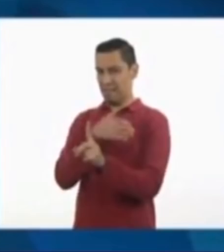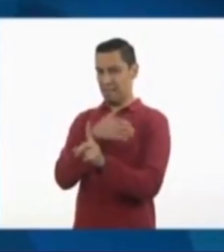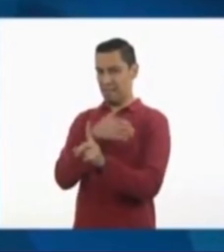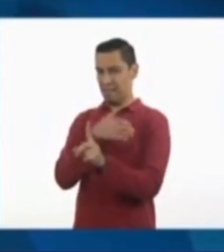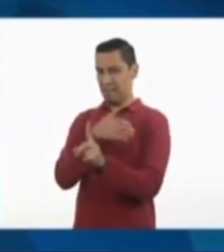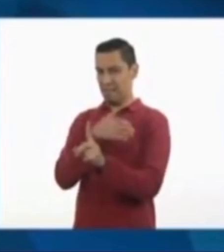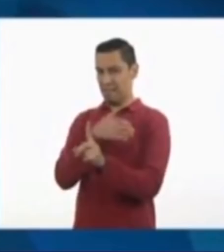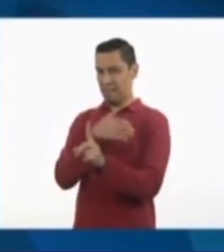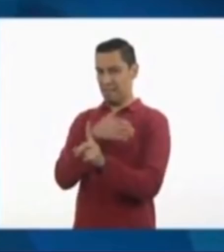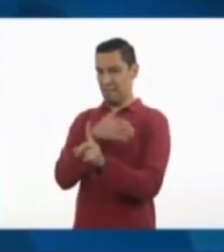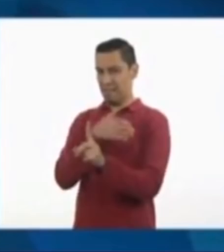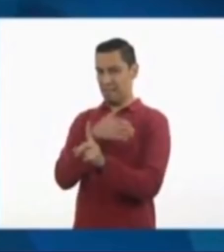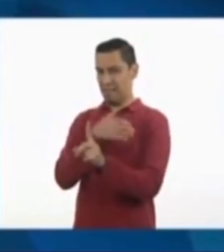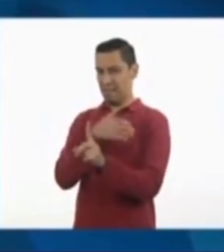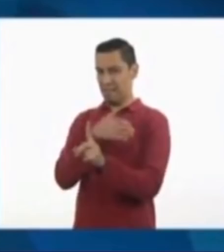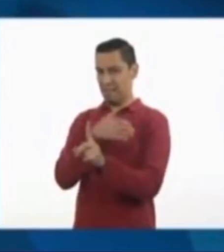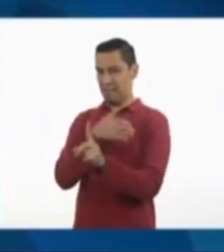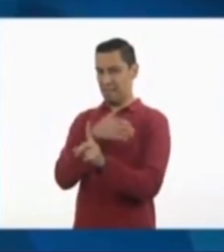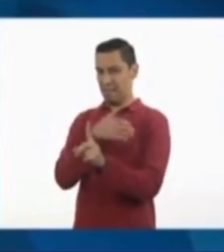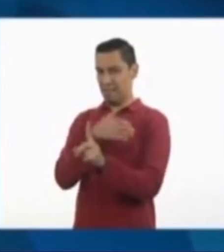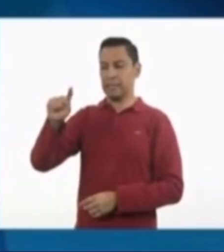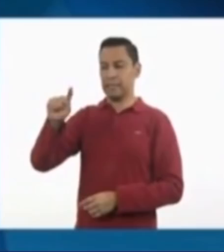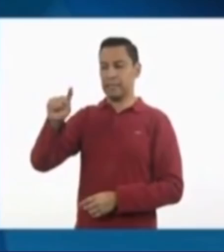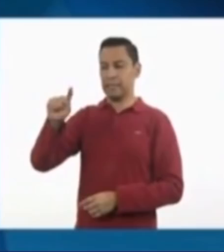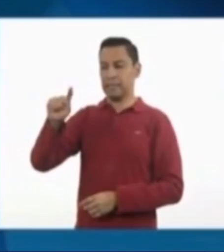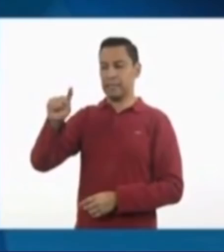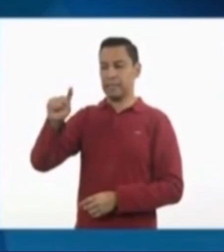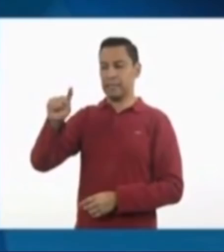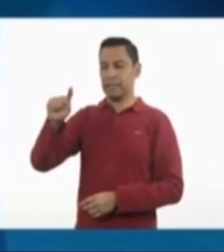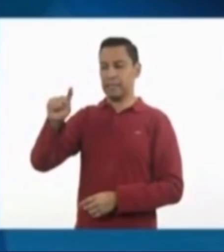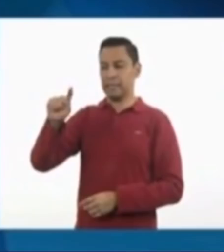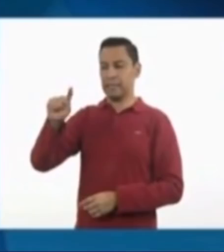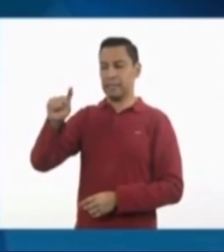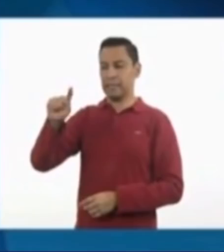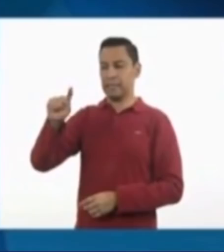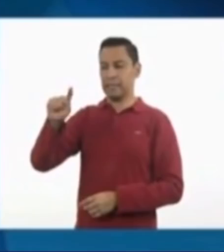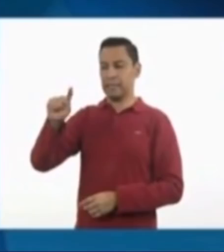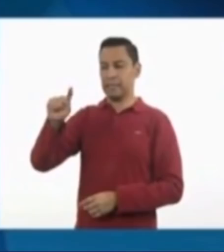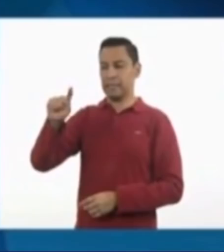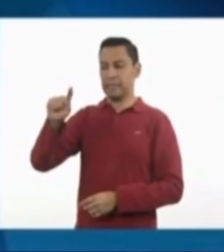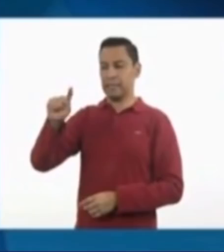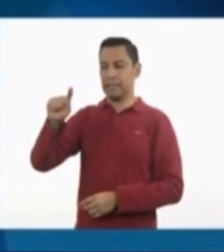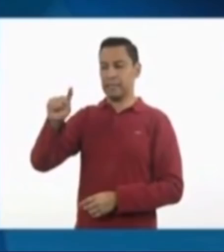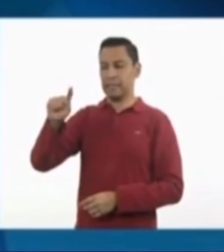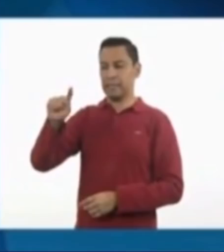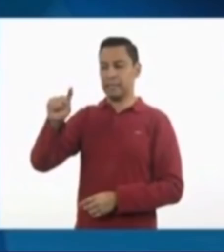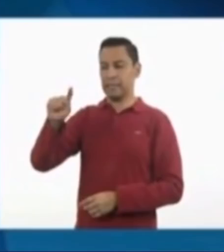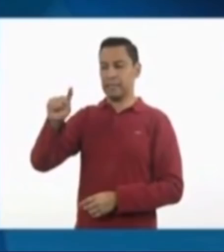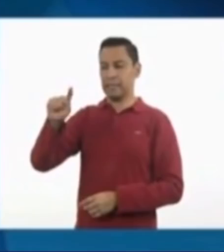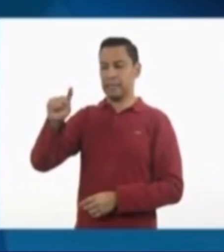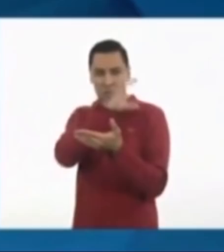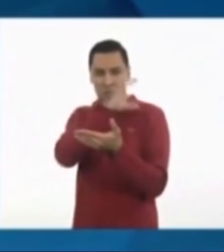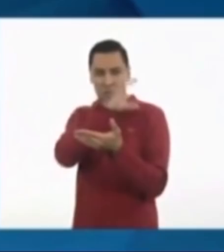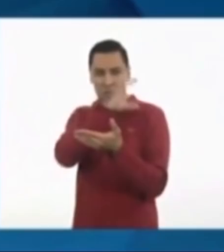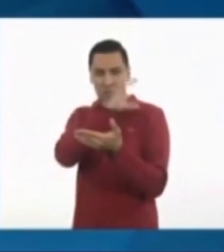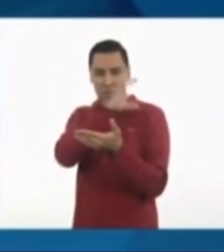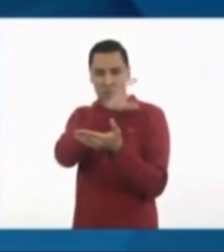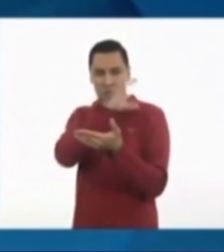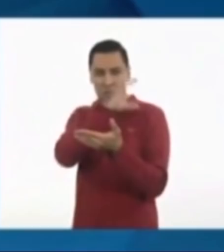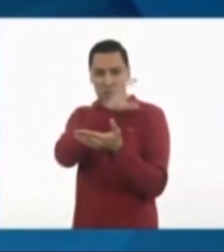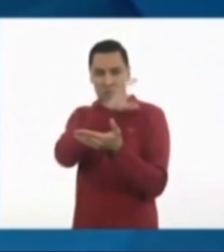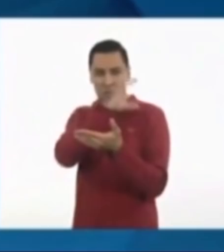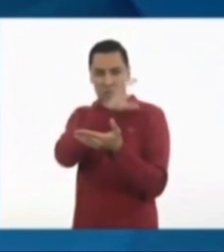deleitar o conmover. Tienen un tema, un propósito y usan la retórica como discurso.